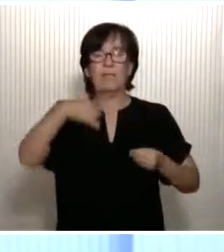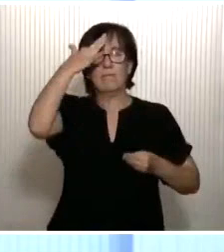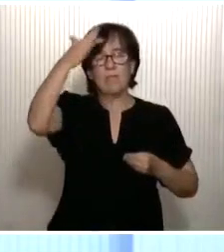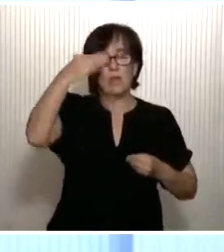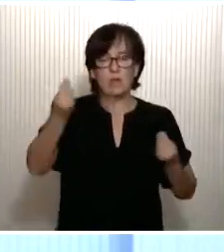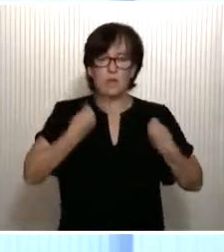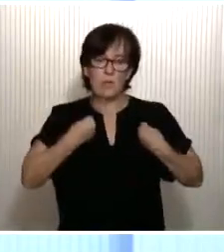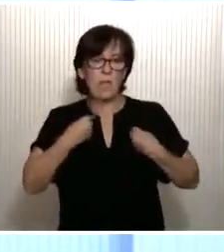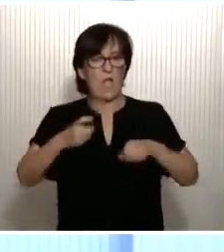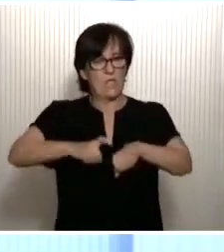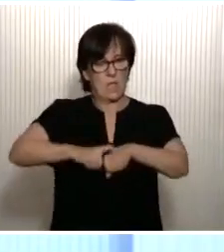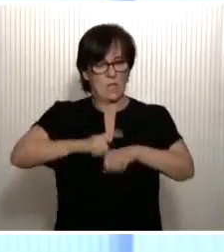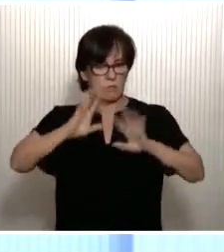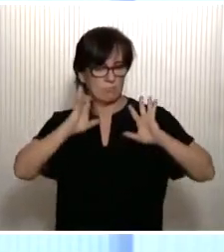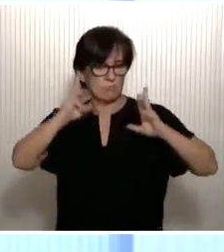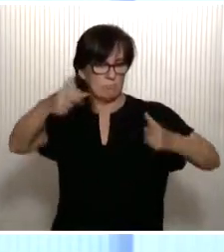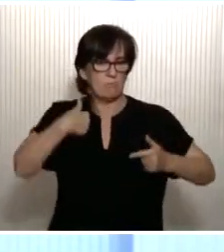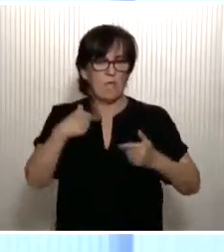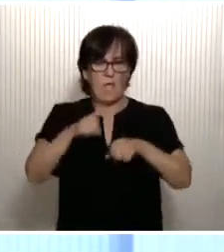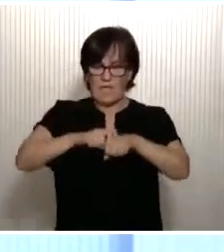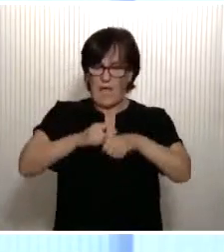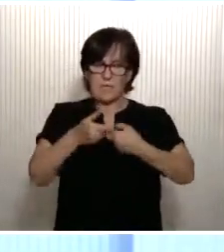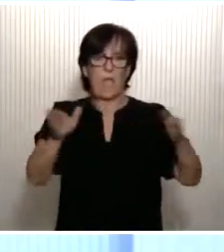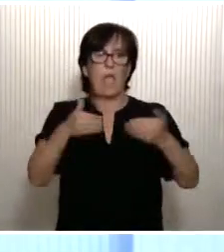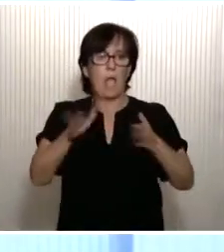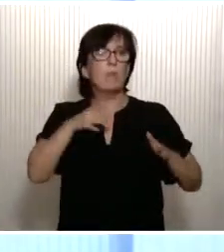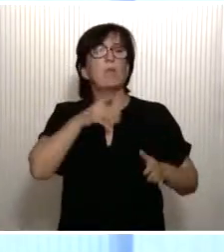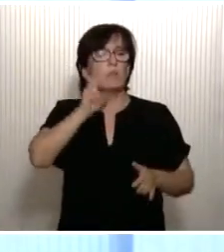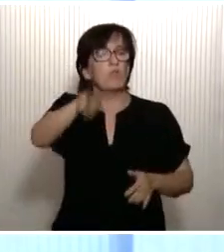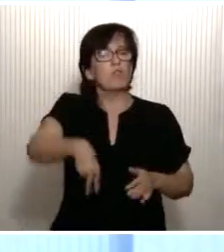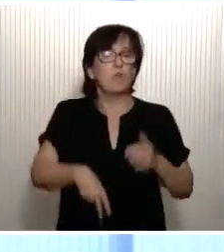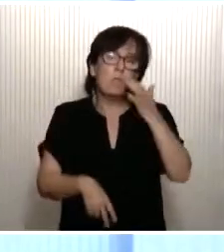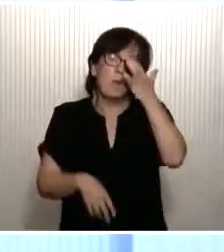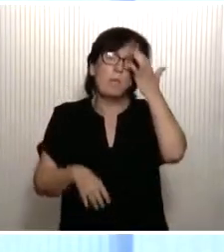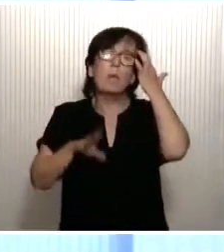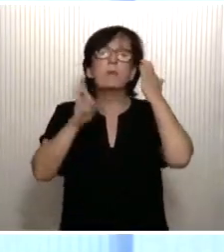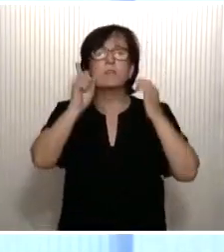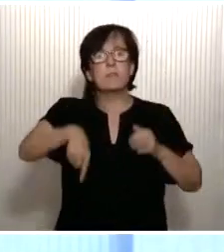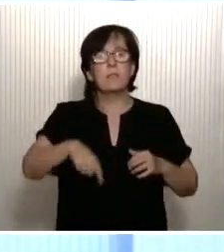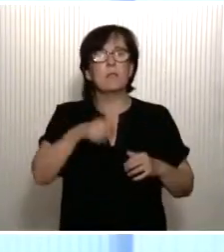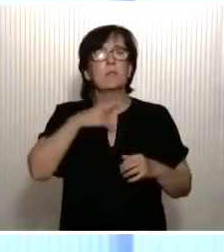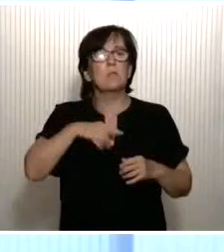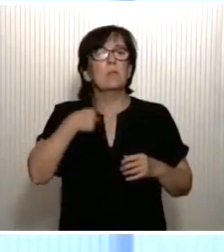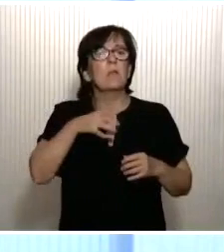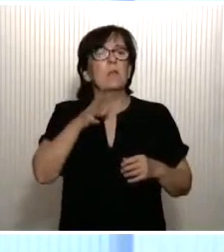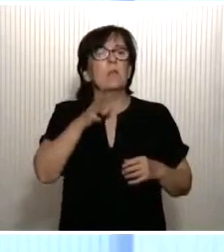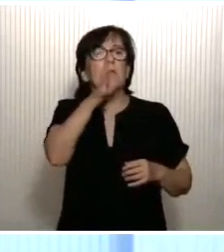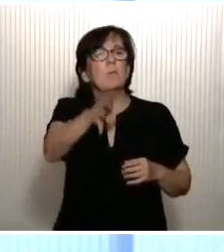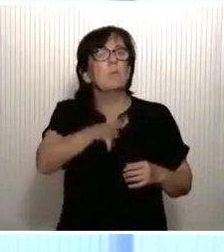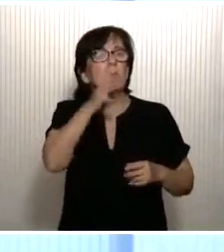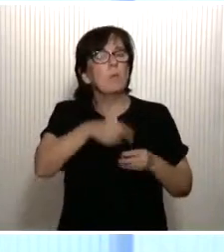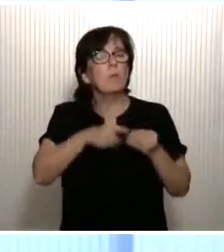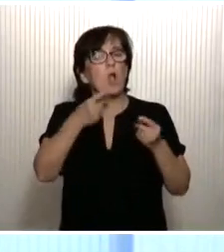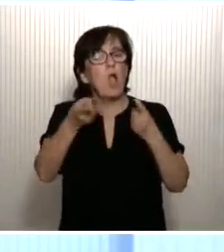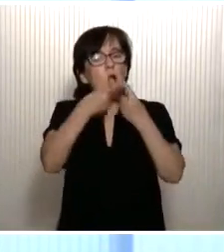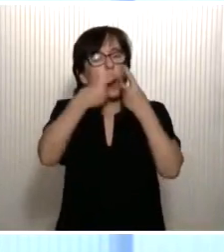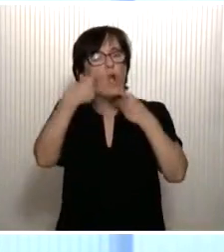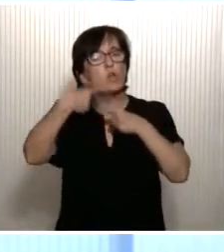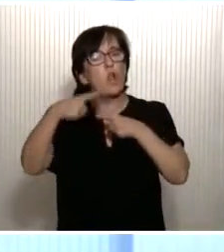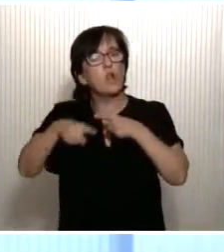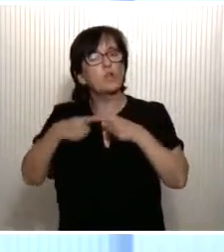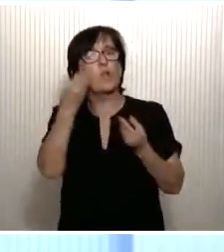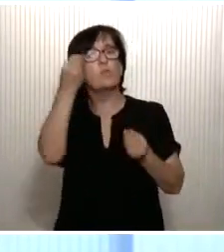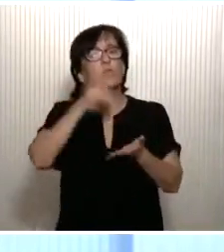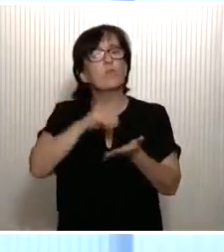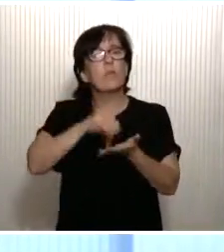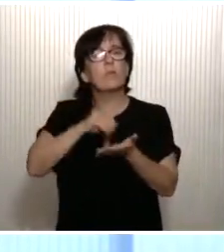carácter emprendedor, nuestro carácter abierto. Lo somos por eso, claro que sí. Pero también somos admirables por aquellas otras cosas en las que en